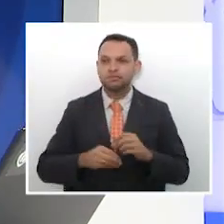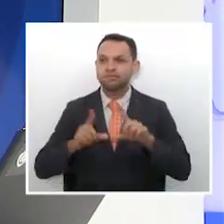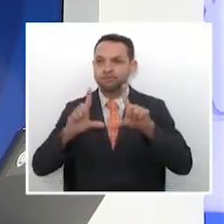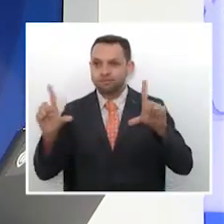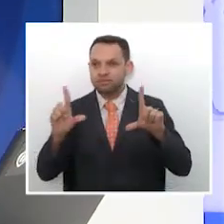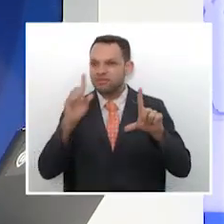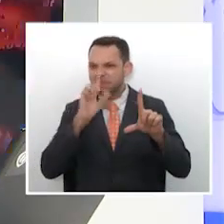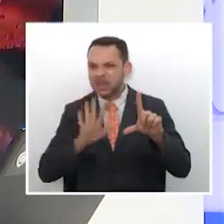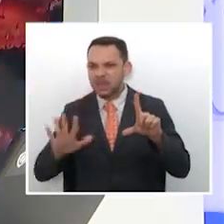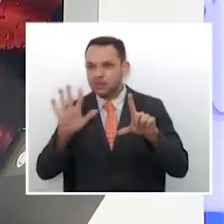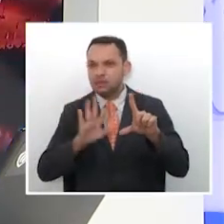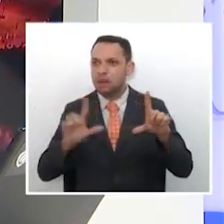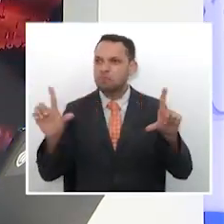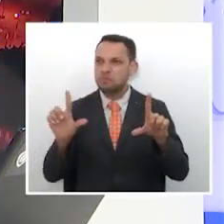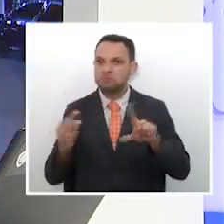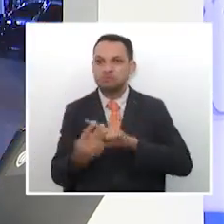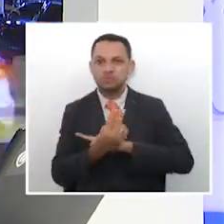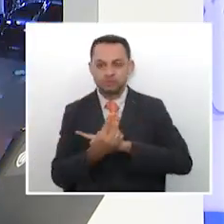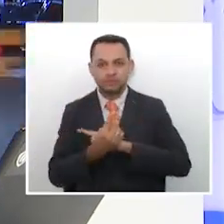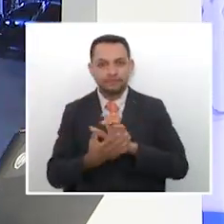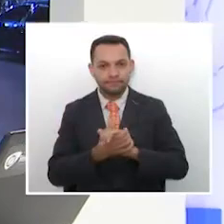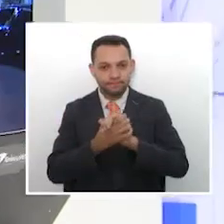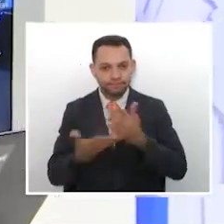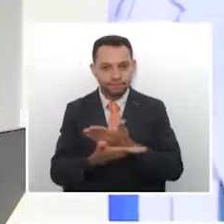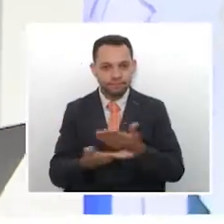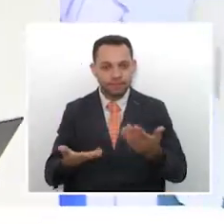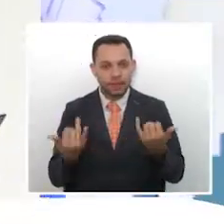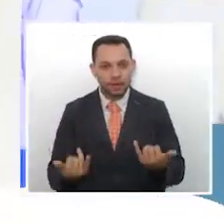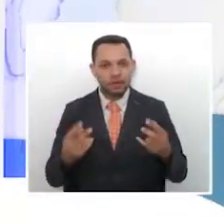a nivel nacional. Los siguientes son nuestros titulares.